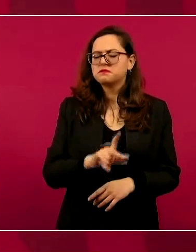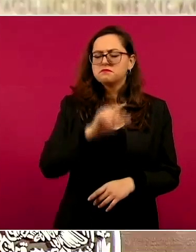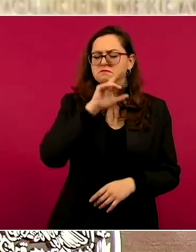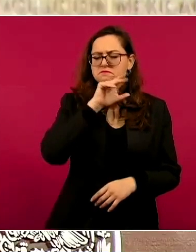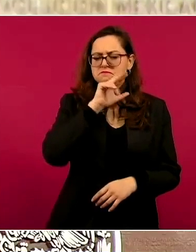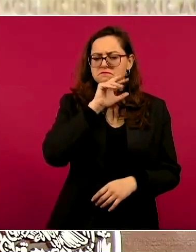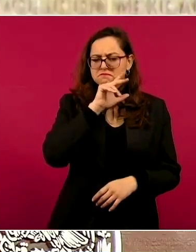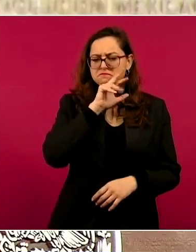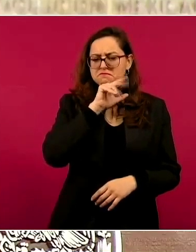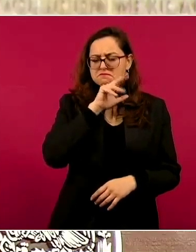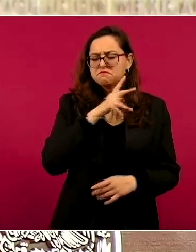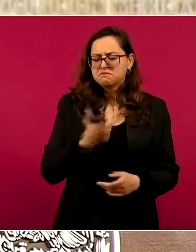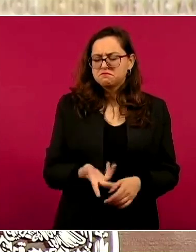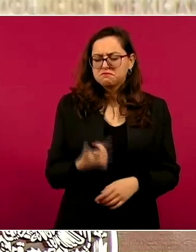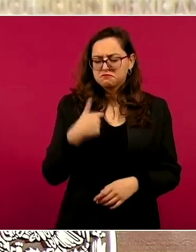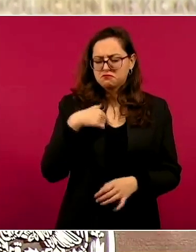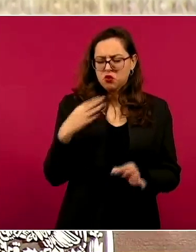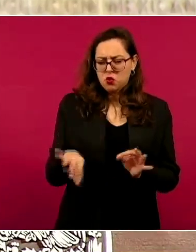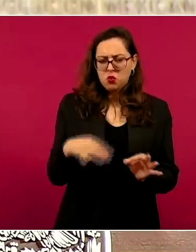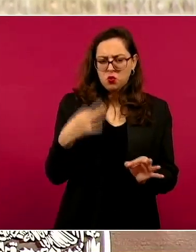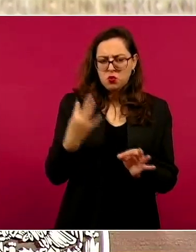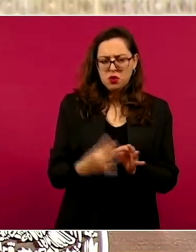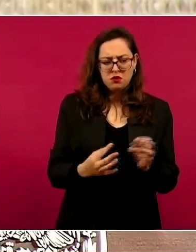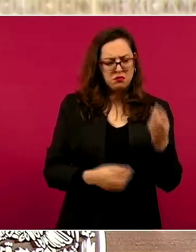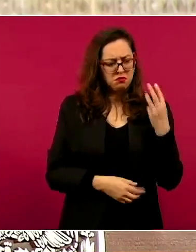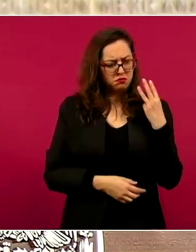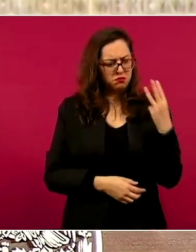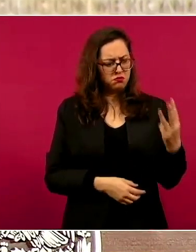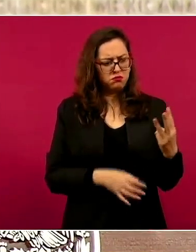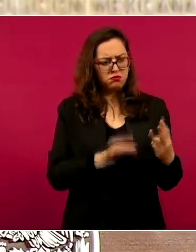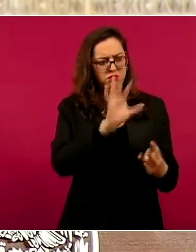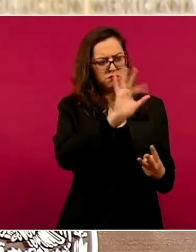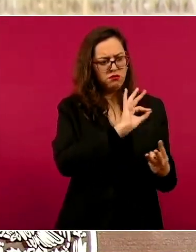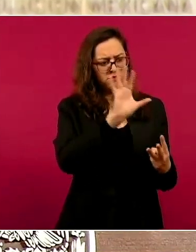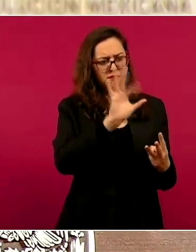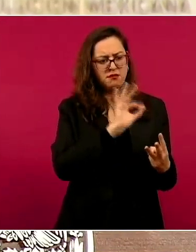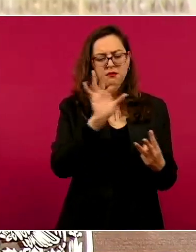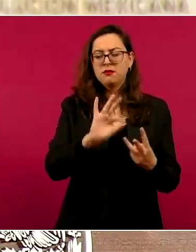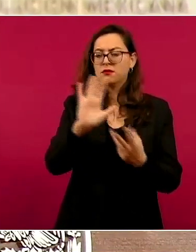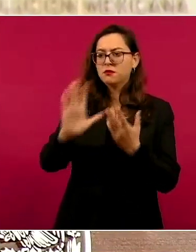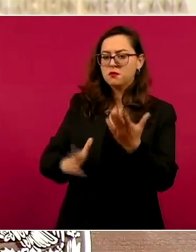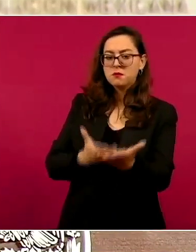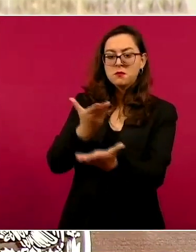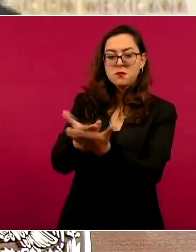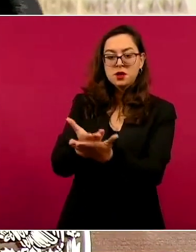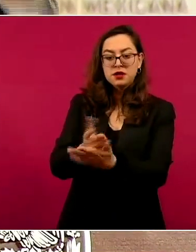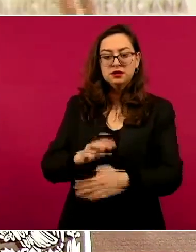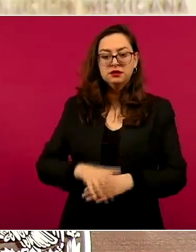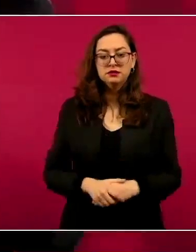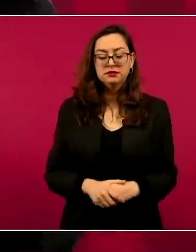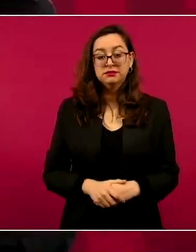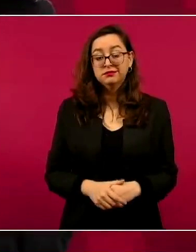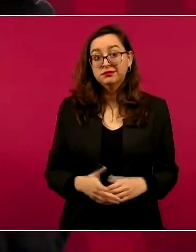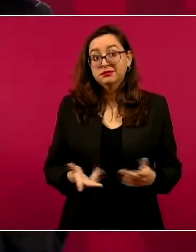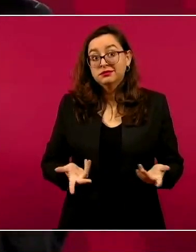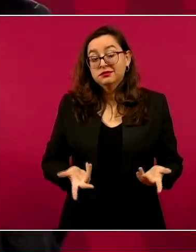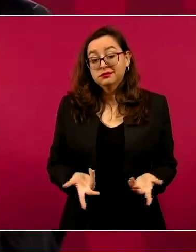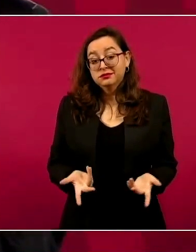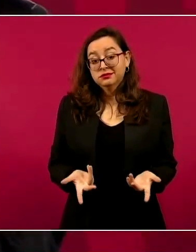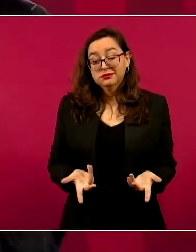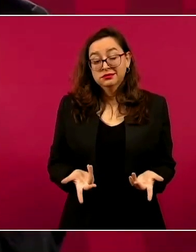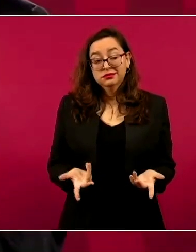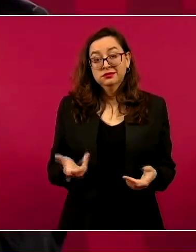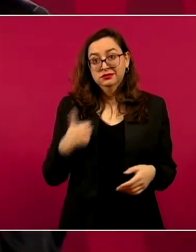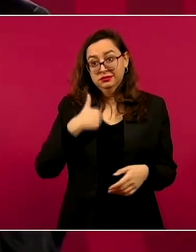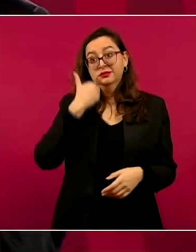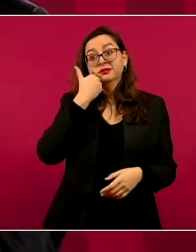Si no hay posibilidad de que se desmonte todo este